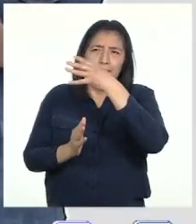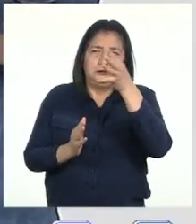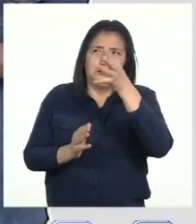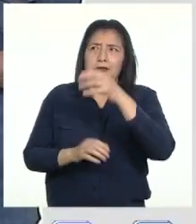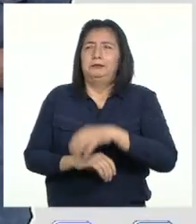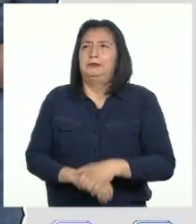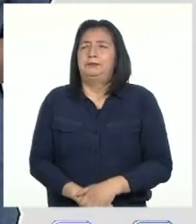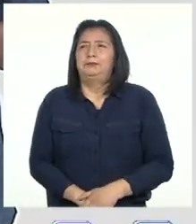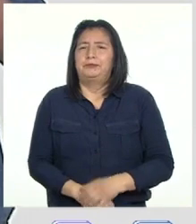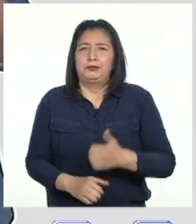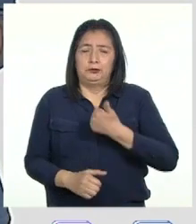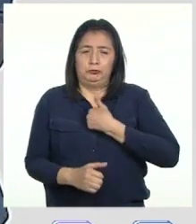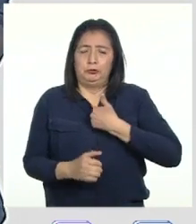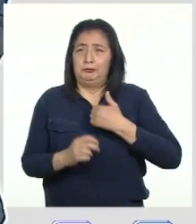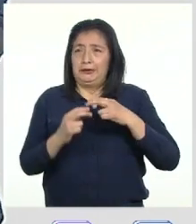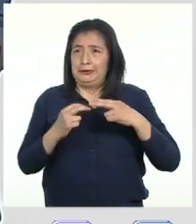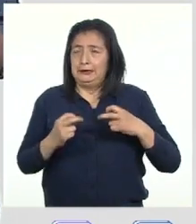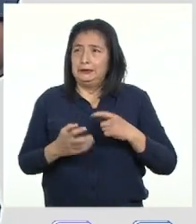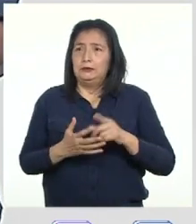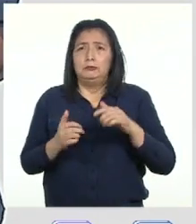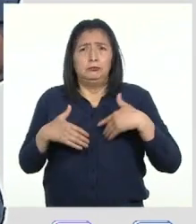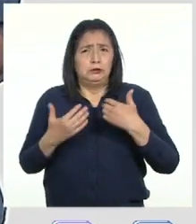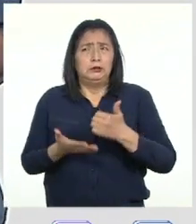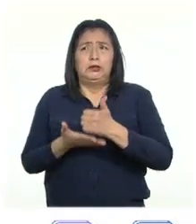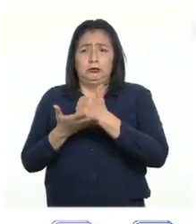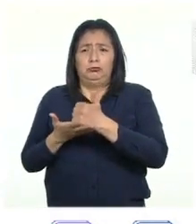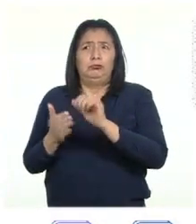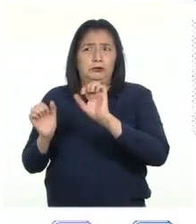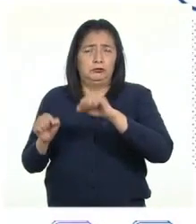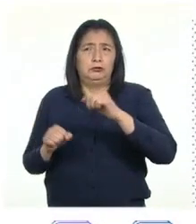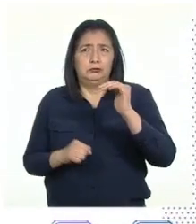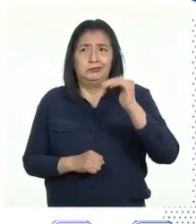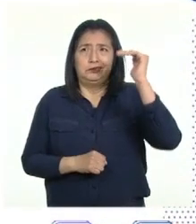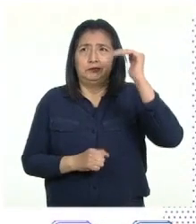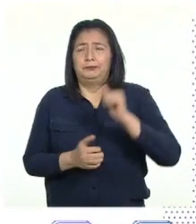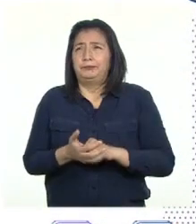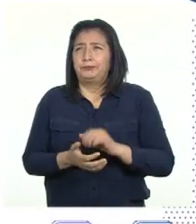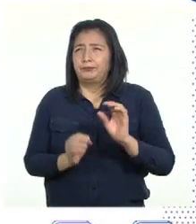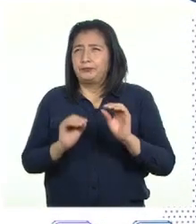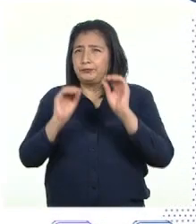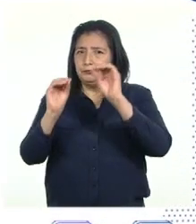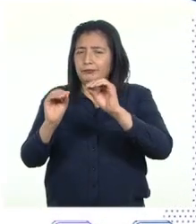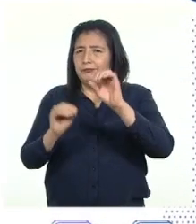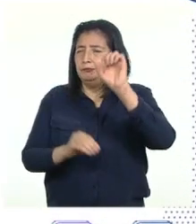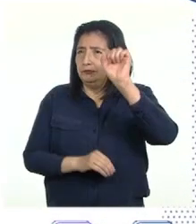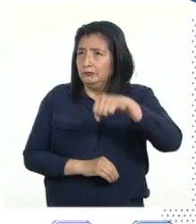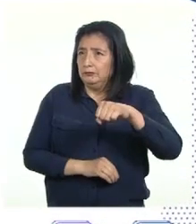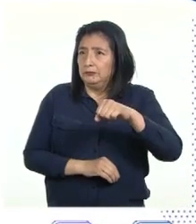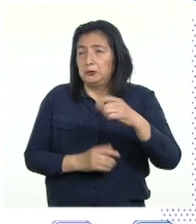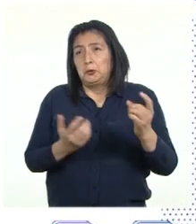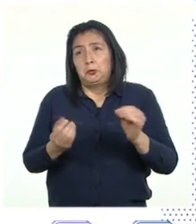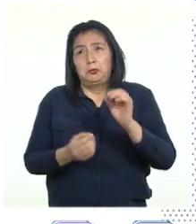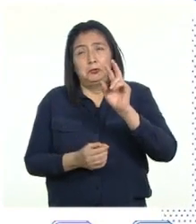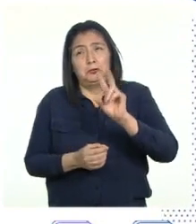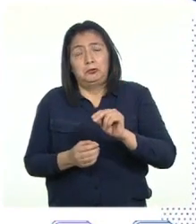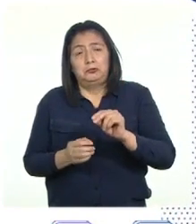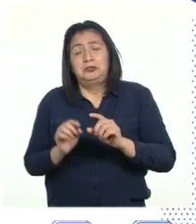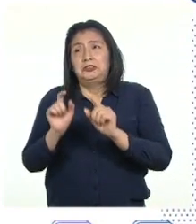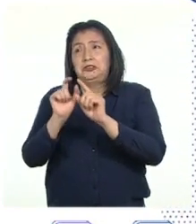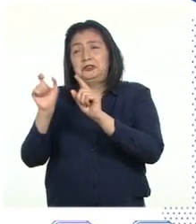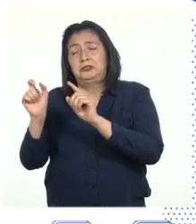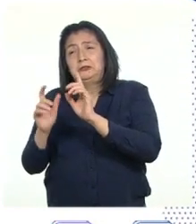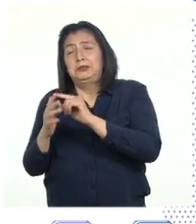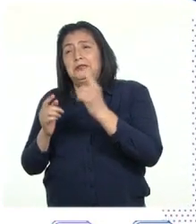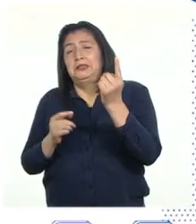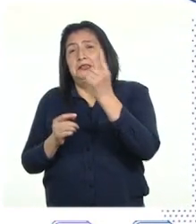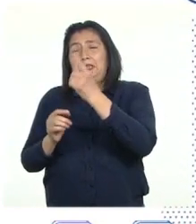de autoevaluación Puedes pedir ayuda de un adulto Coloquen sí o no Y un comentario para